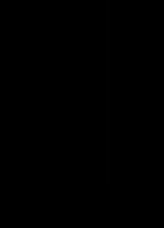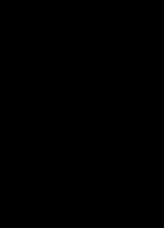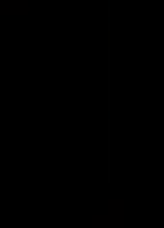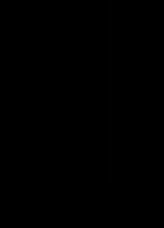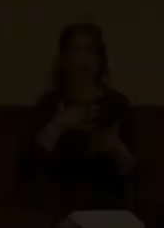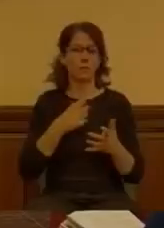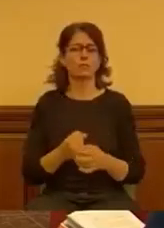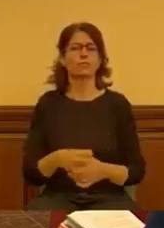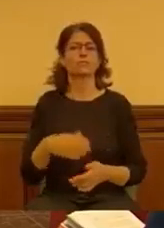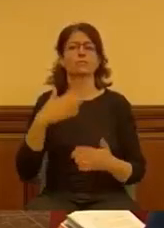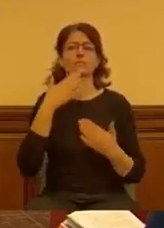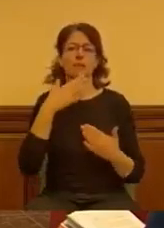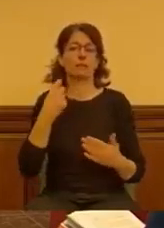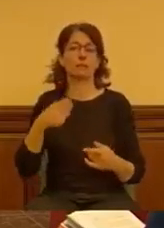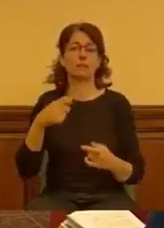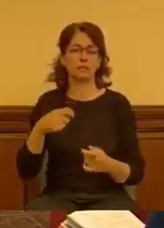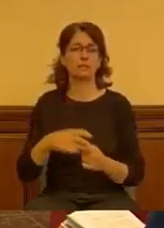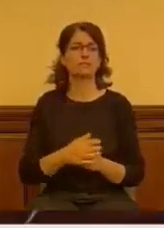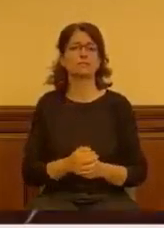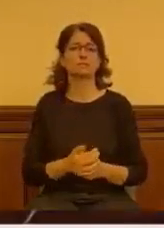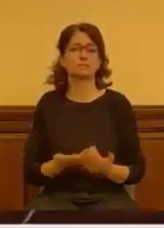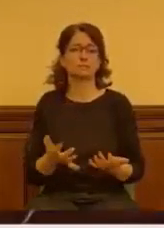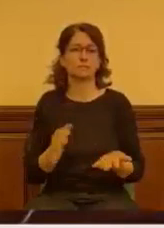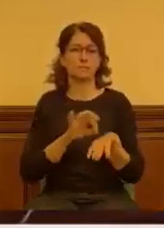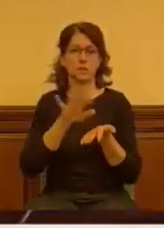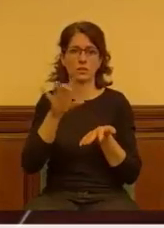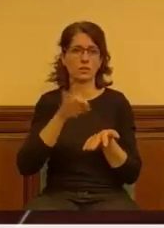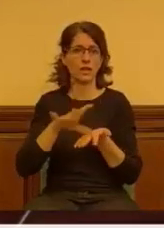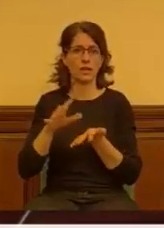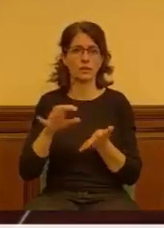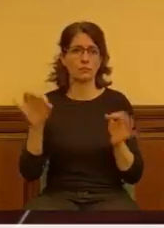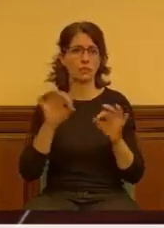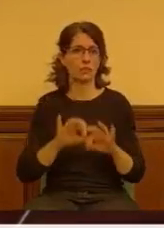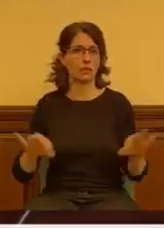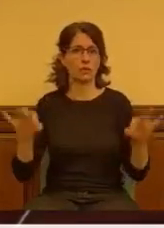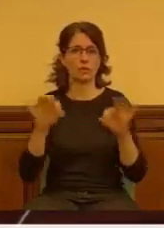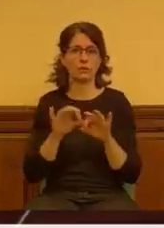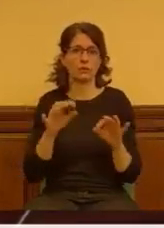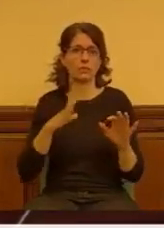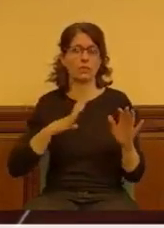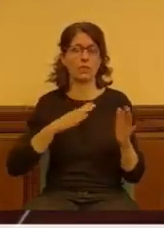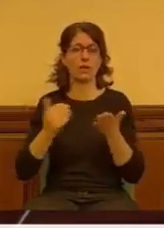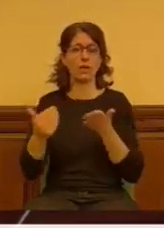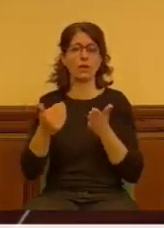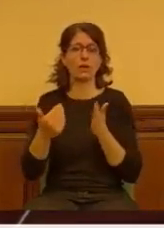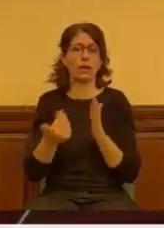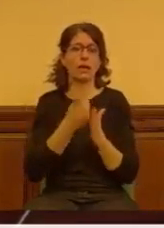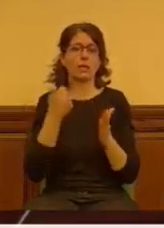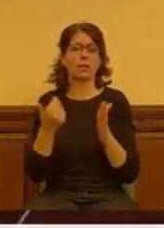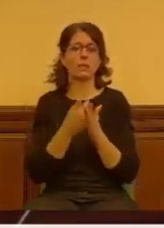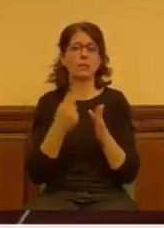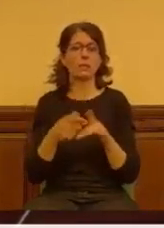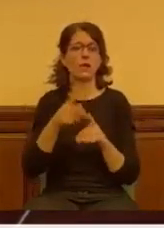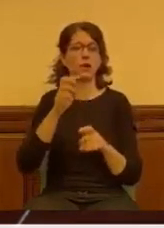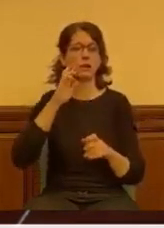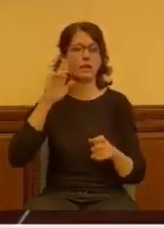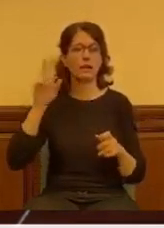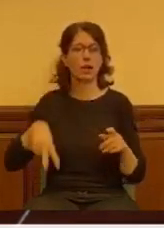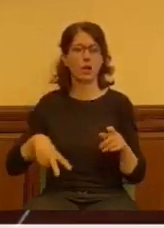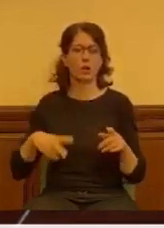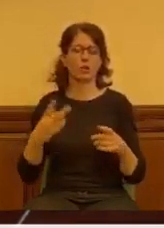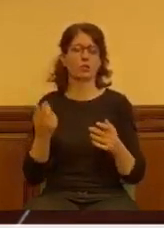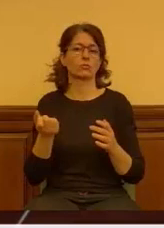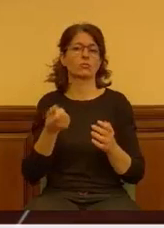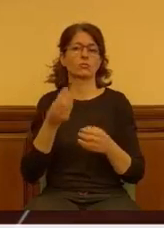Muy bien. Pues si no se ha producido ningún despido en Móstoles Desarrollo, explíqueme usted cómo es posible que le hayan reconocido en acto judicial,